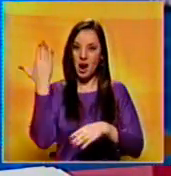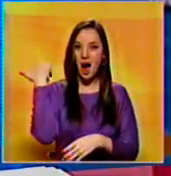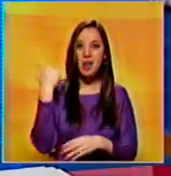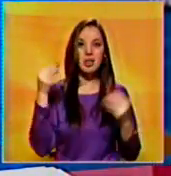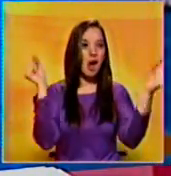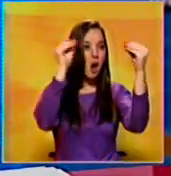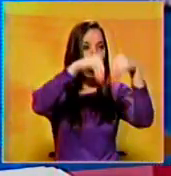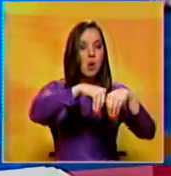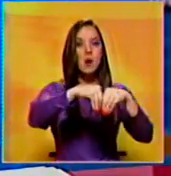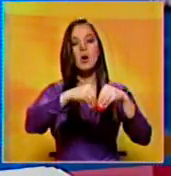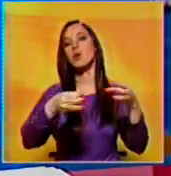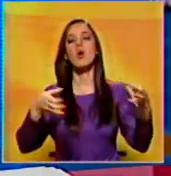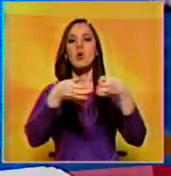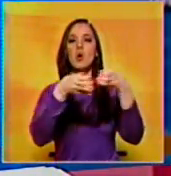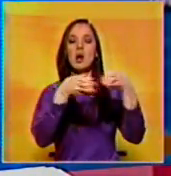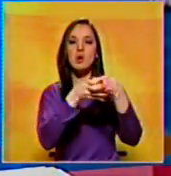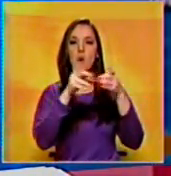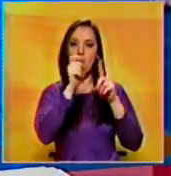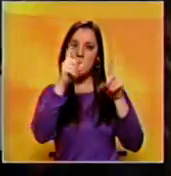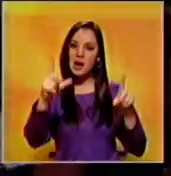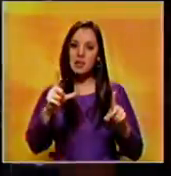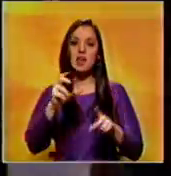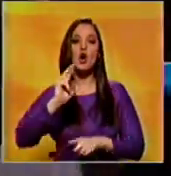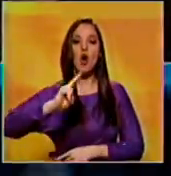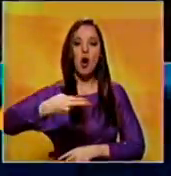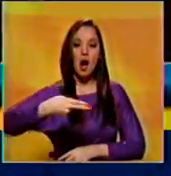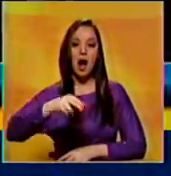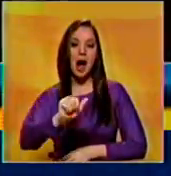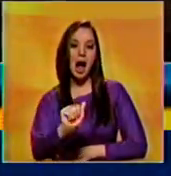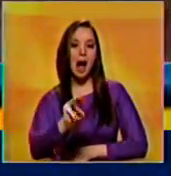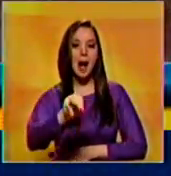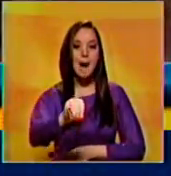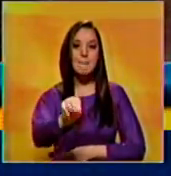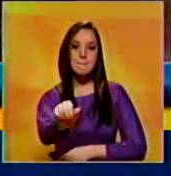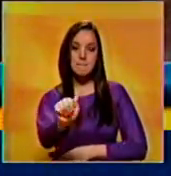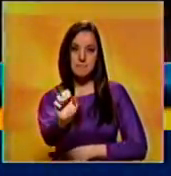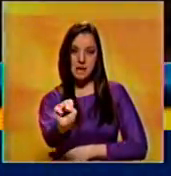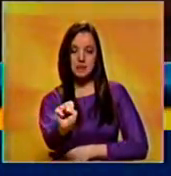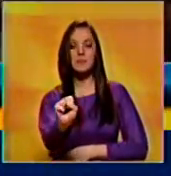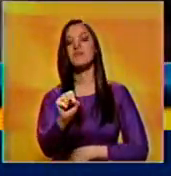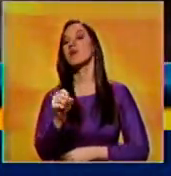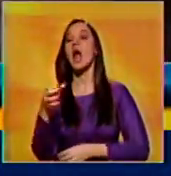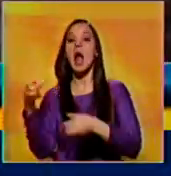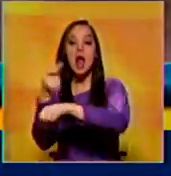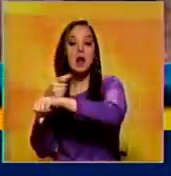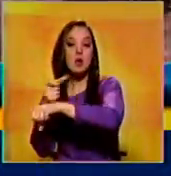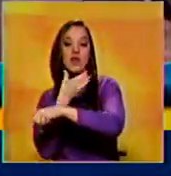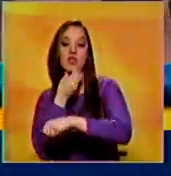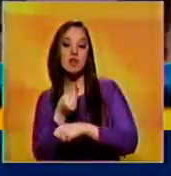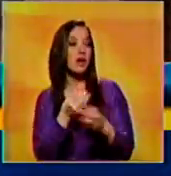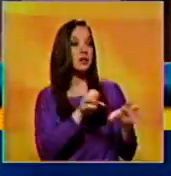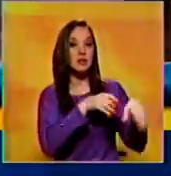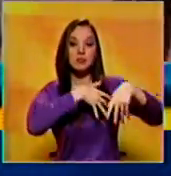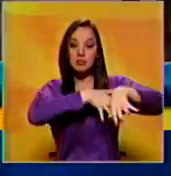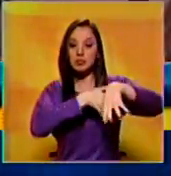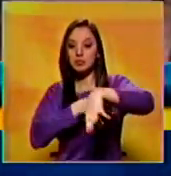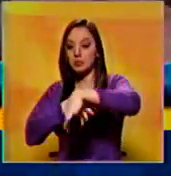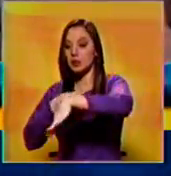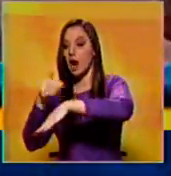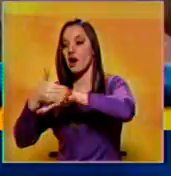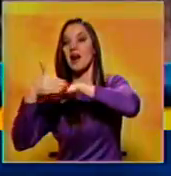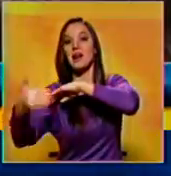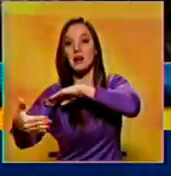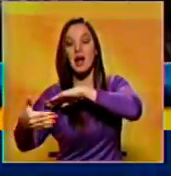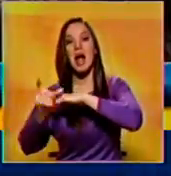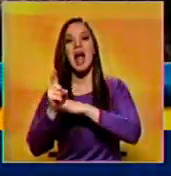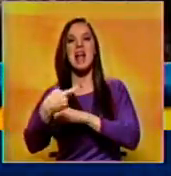con el grupo militante palestino Hamas. El gobierno de Israel informó que las tropas retiradas de Palestina serán reubicadas en la frontera con